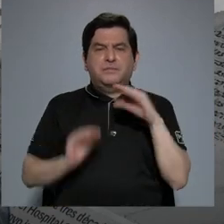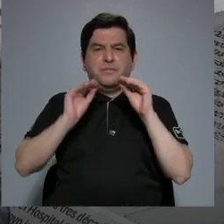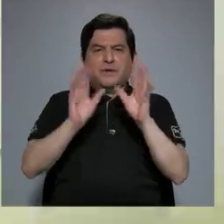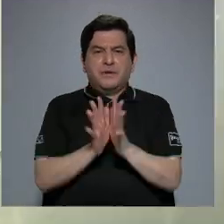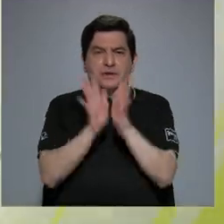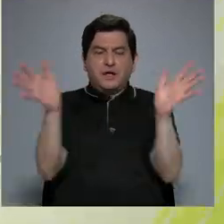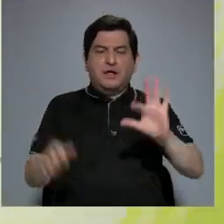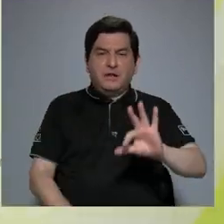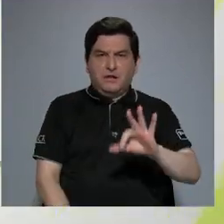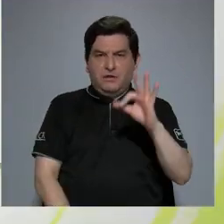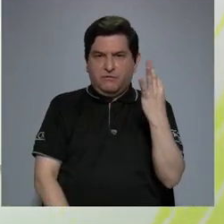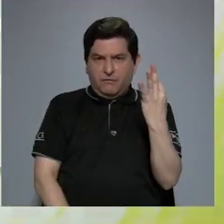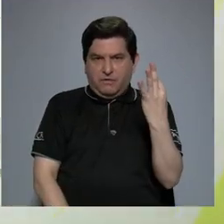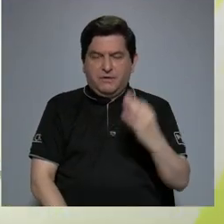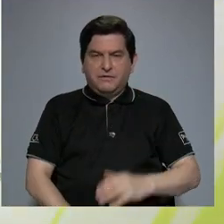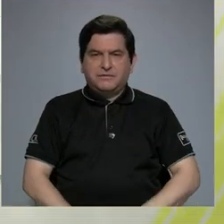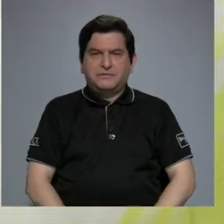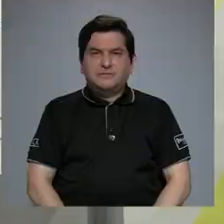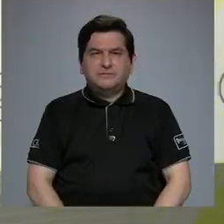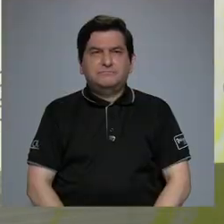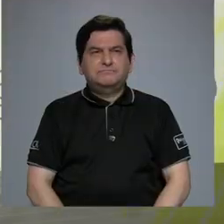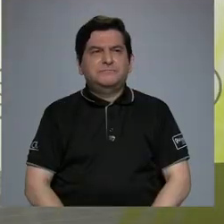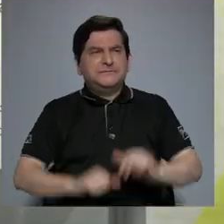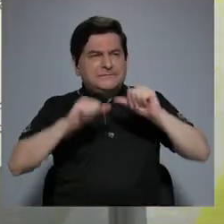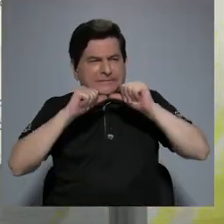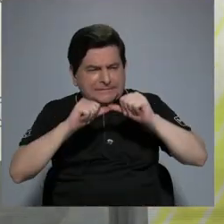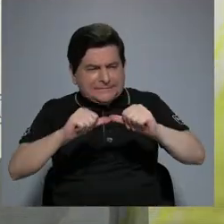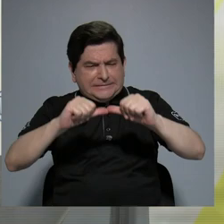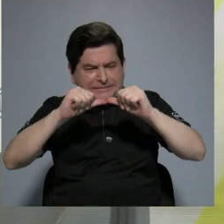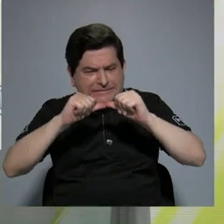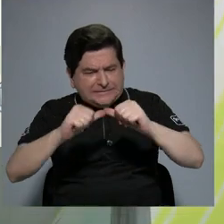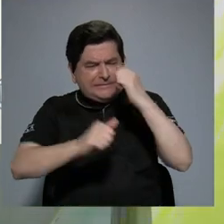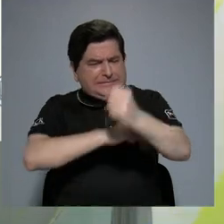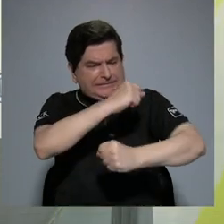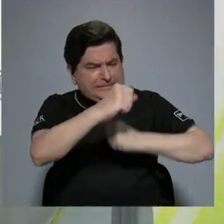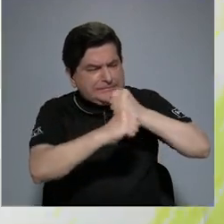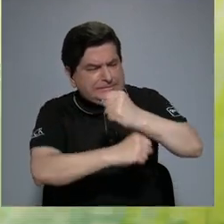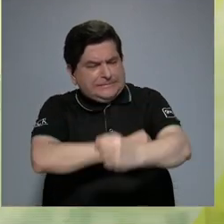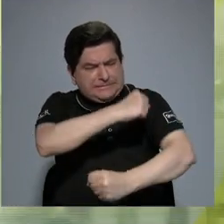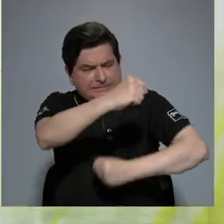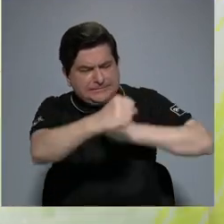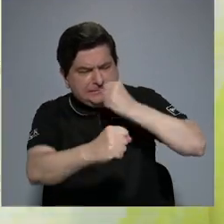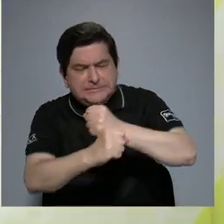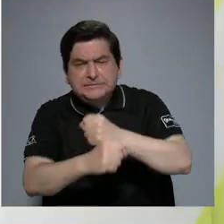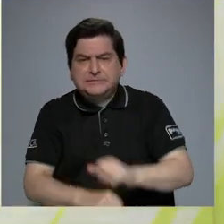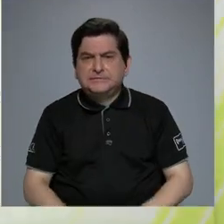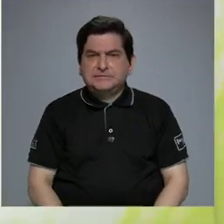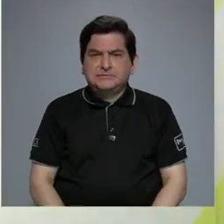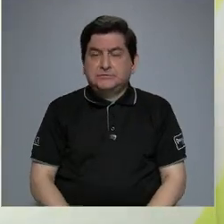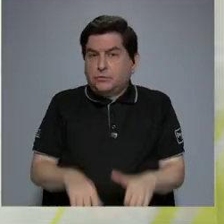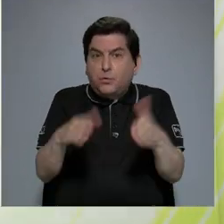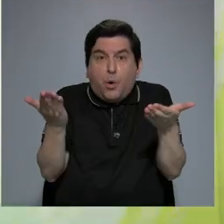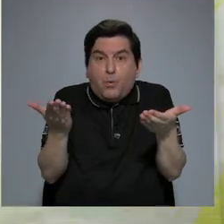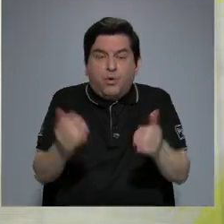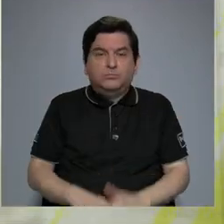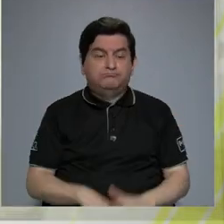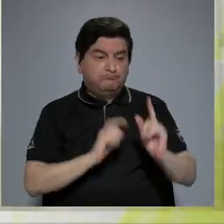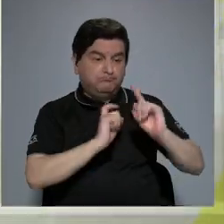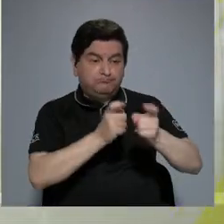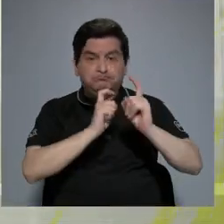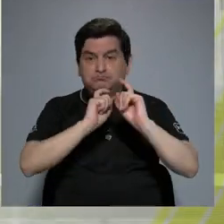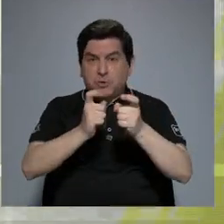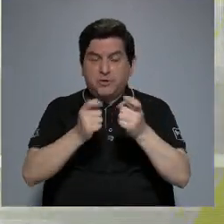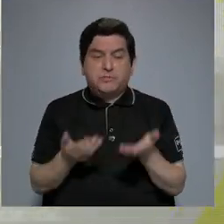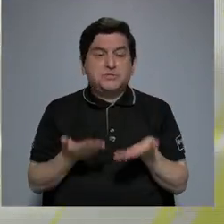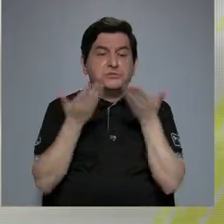Pública de una forma constante a través de los años, a través de donaciones que le